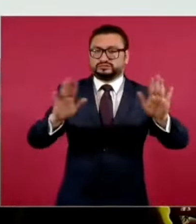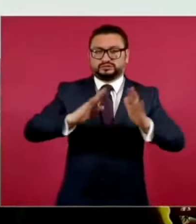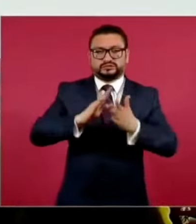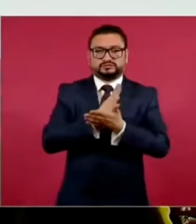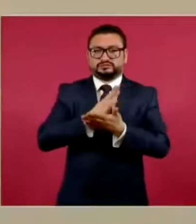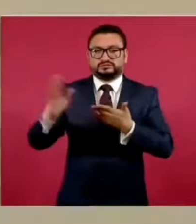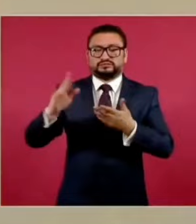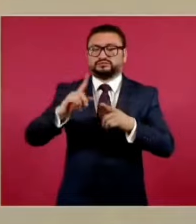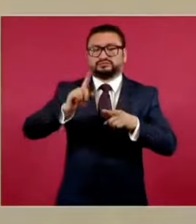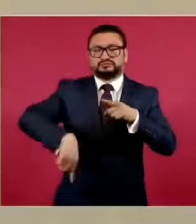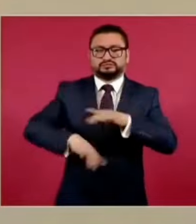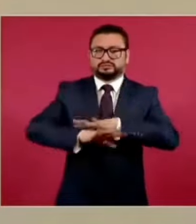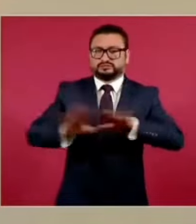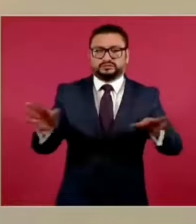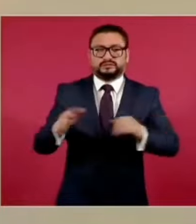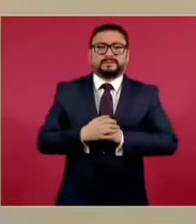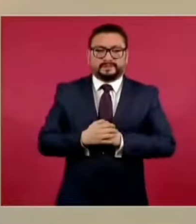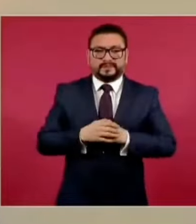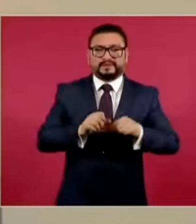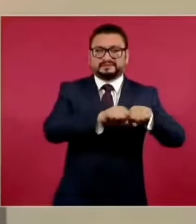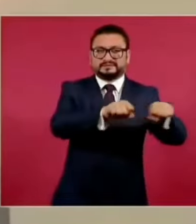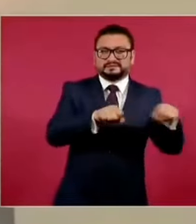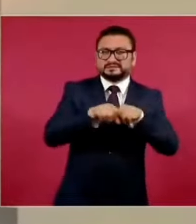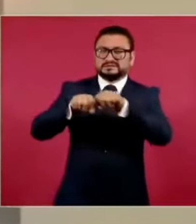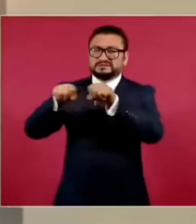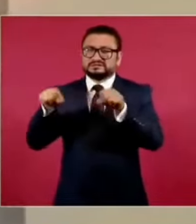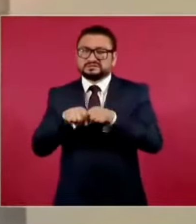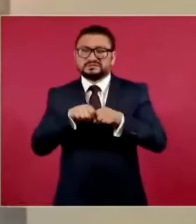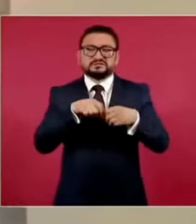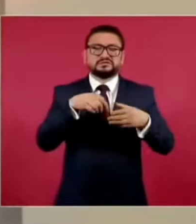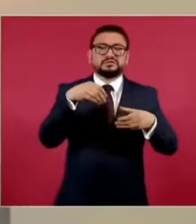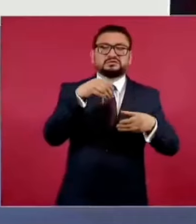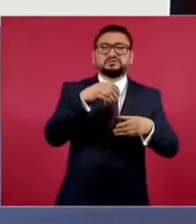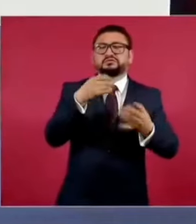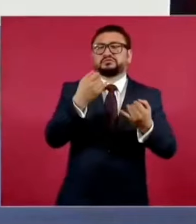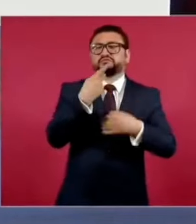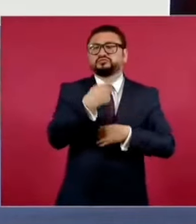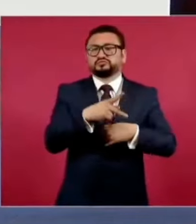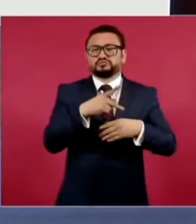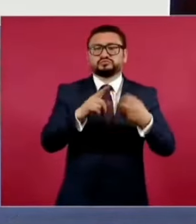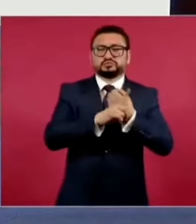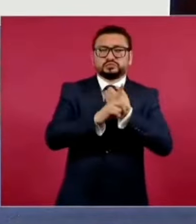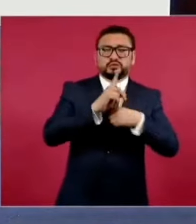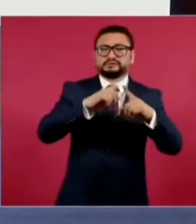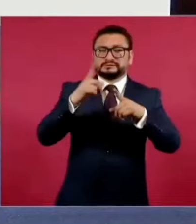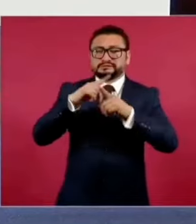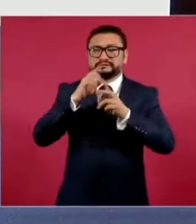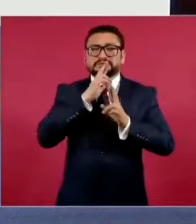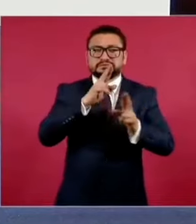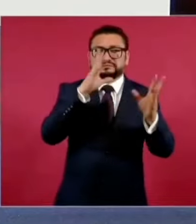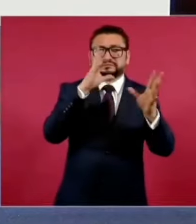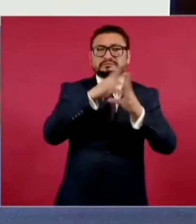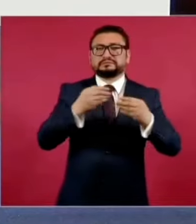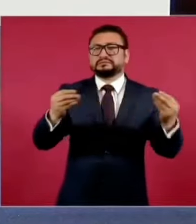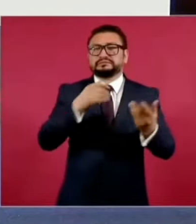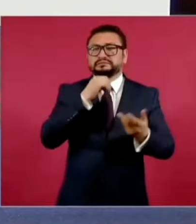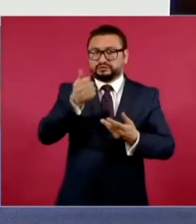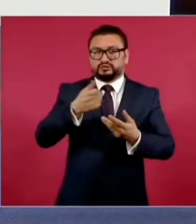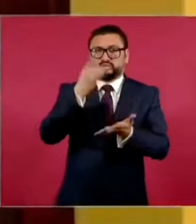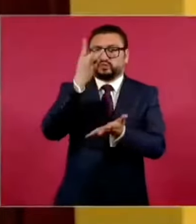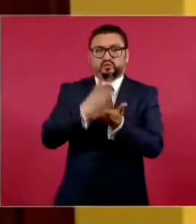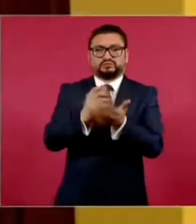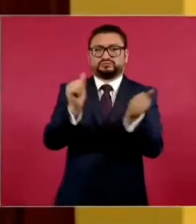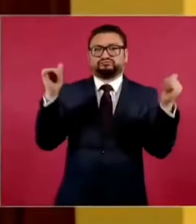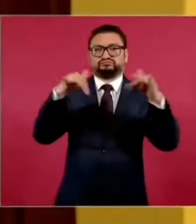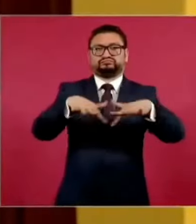estas salas que son muy opacas en la resolución de sus conflictos y que solamente se sesione en